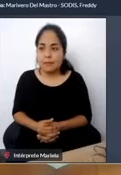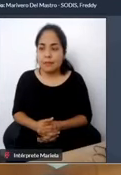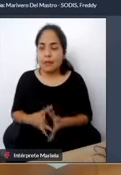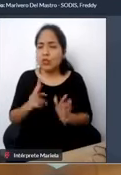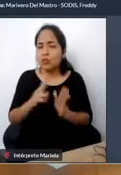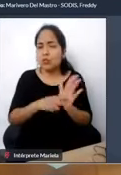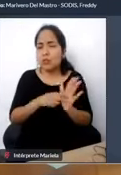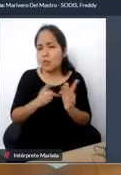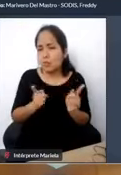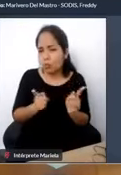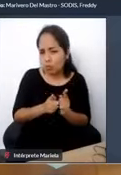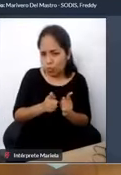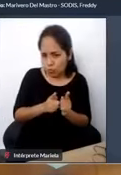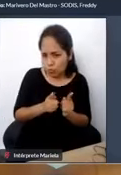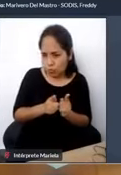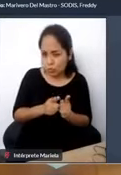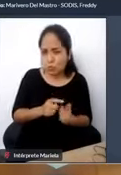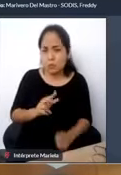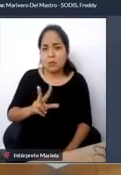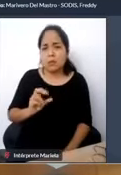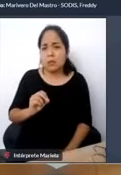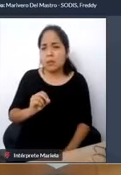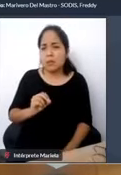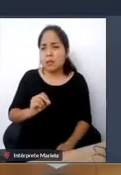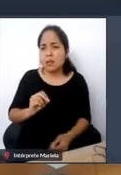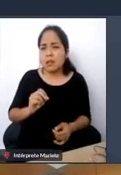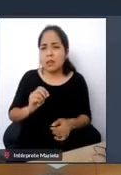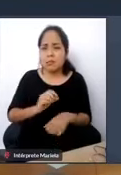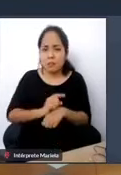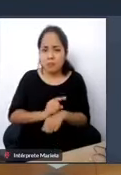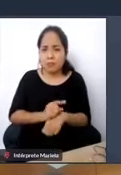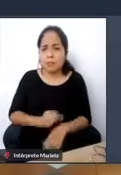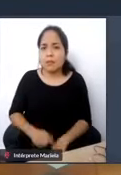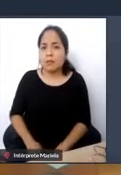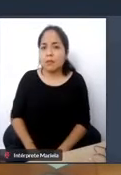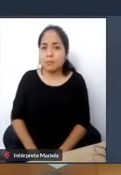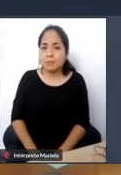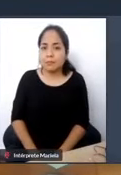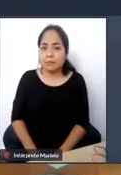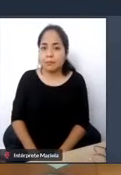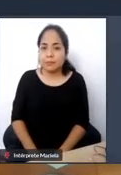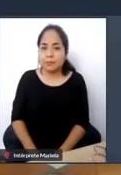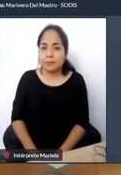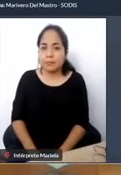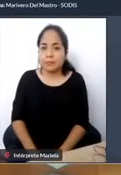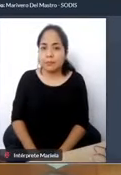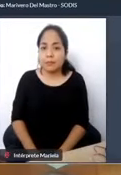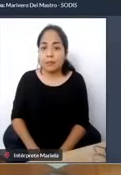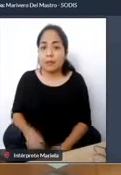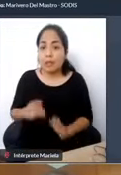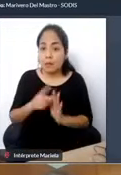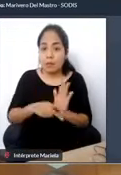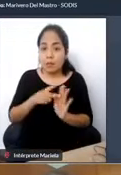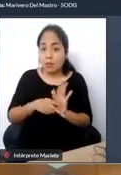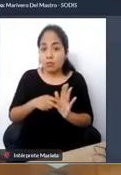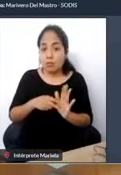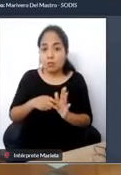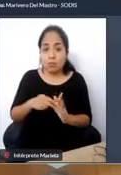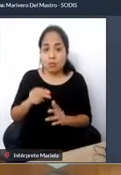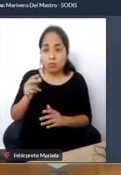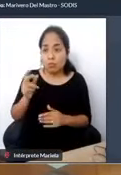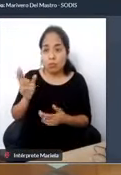de 30 segundos alrededor. No tiene, el video no tiene audio, yo voy a